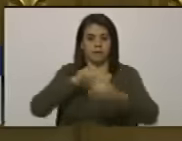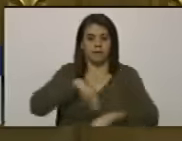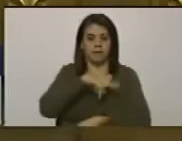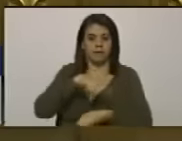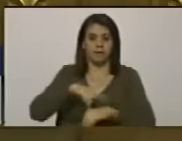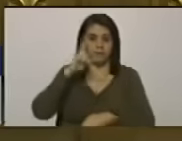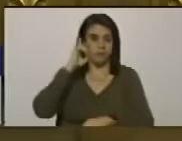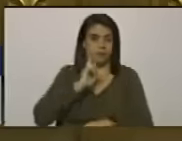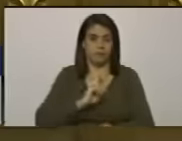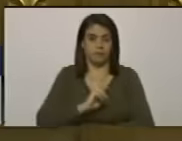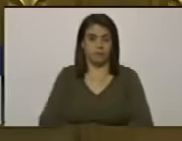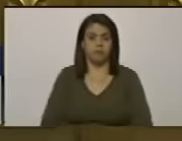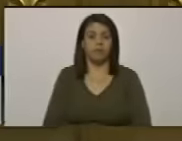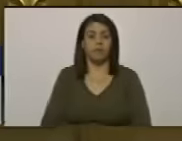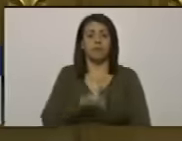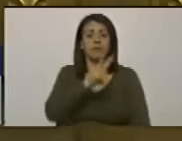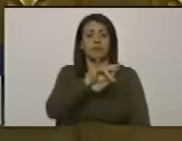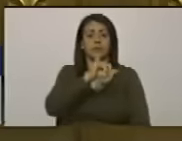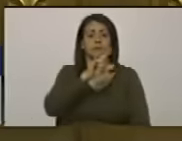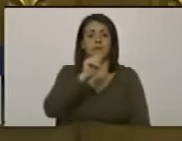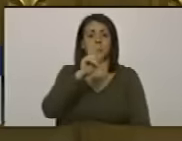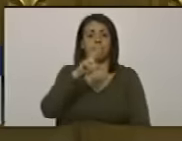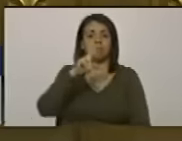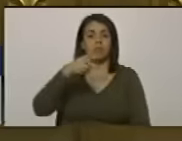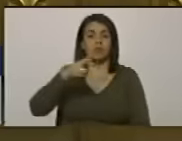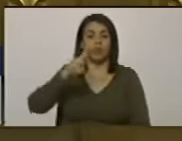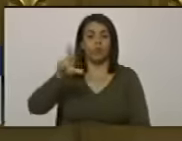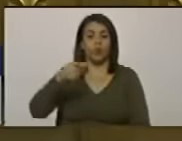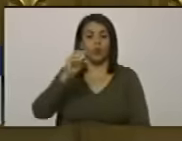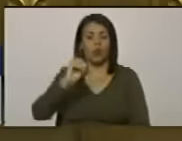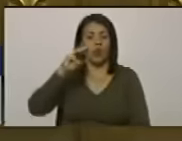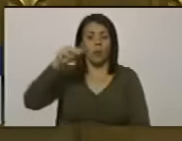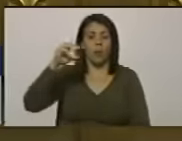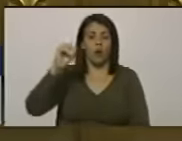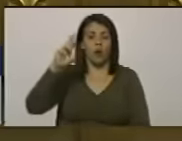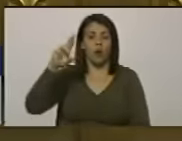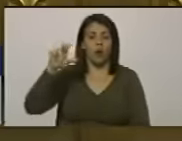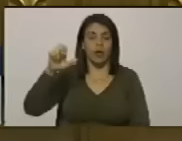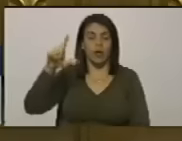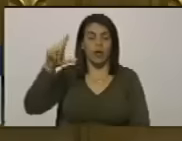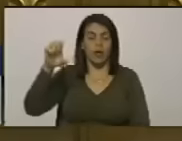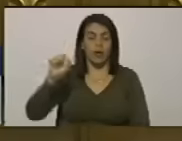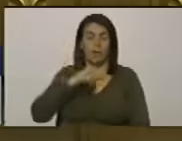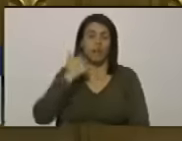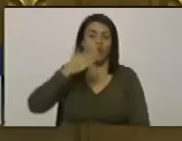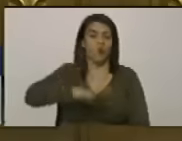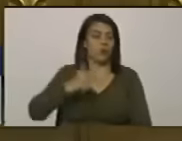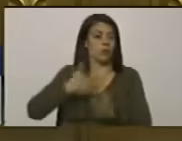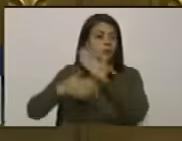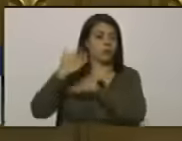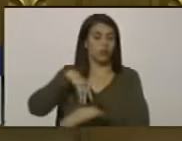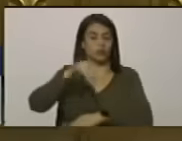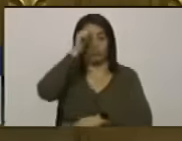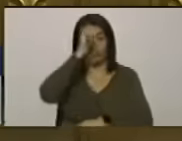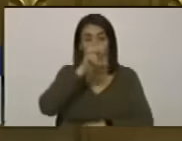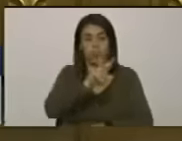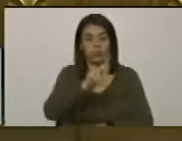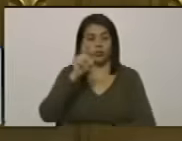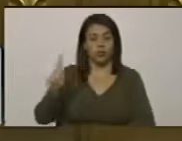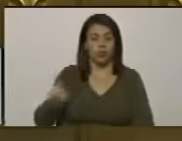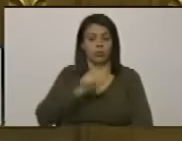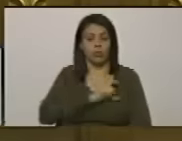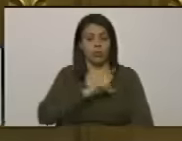Nacional Bolivariana Víctor Hugo Morales falleció el pasado domingo 21 de enero del